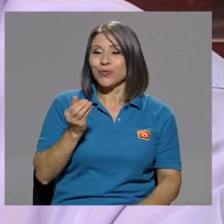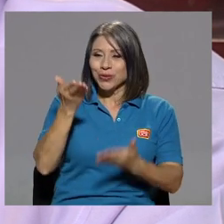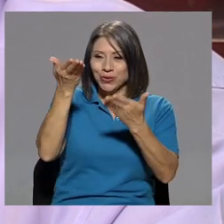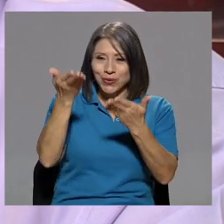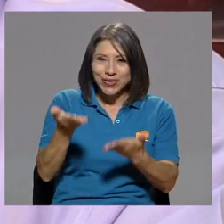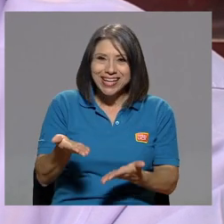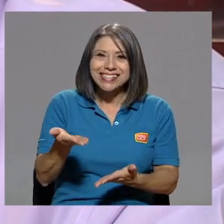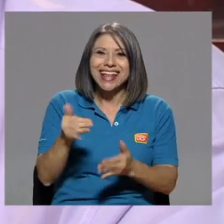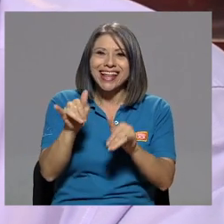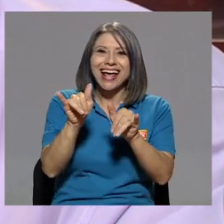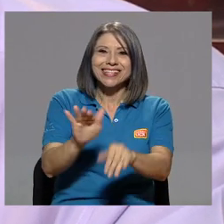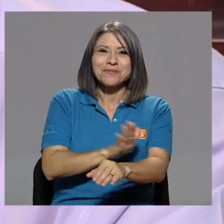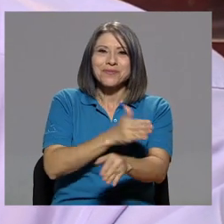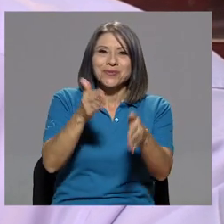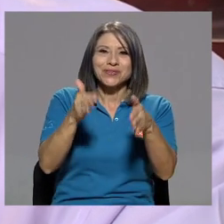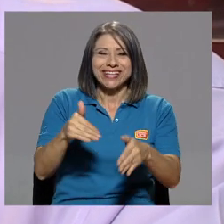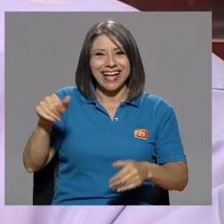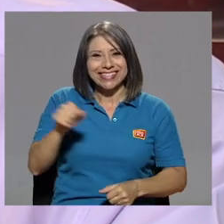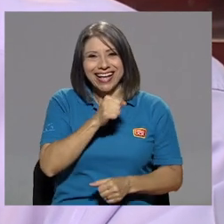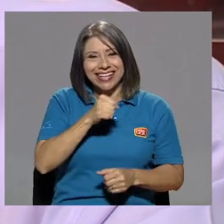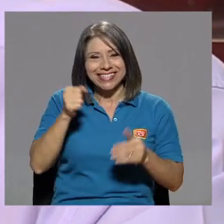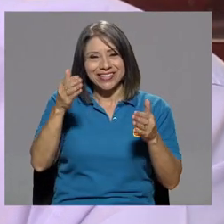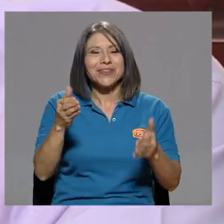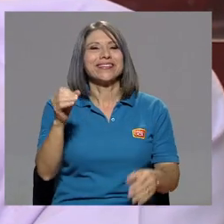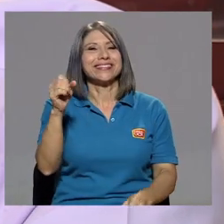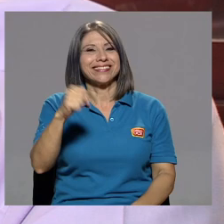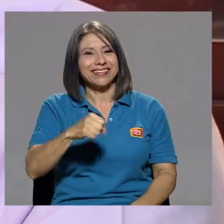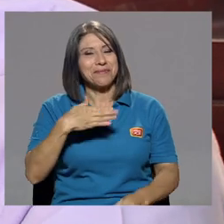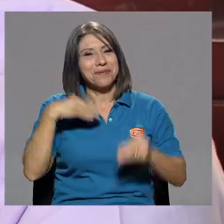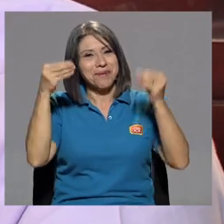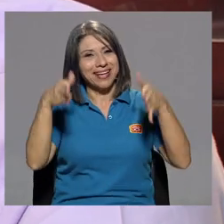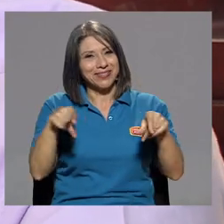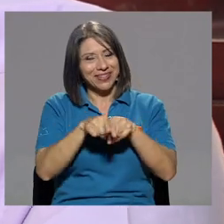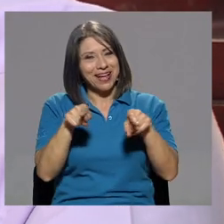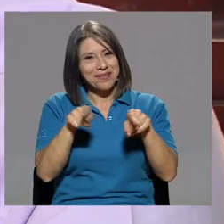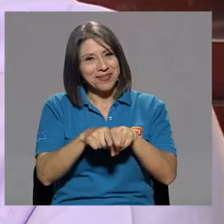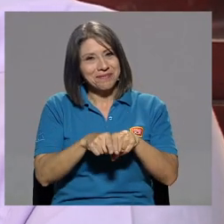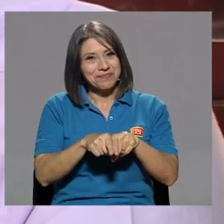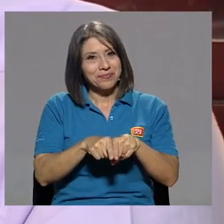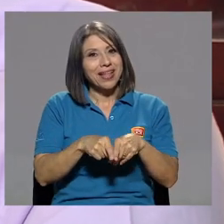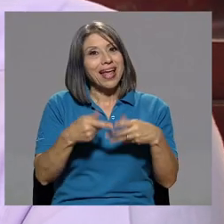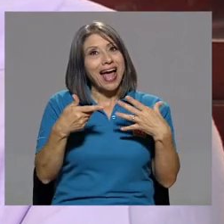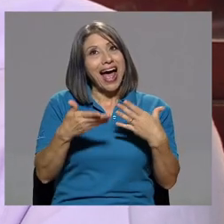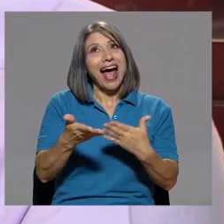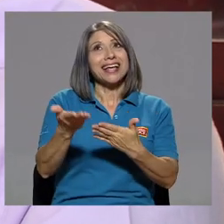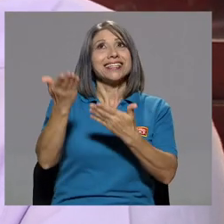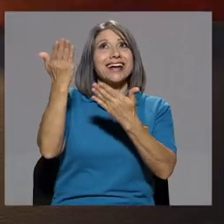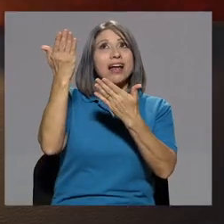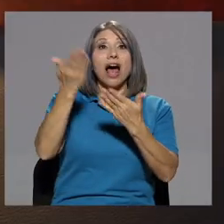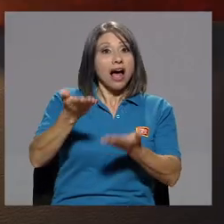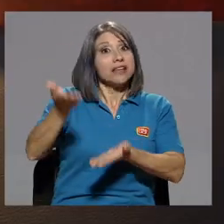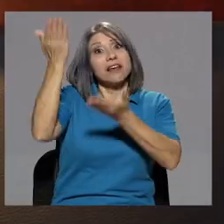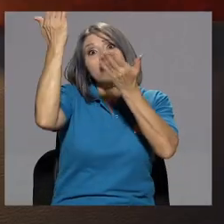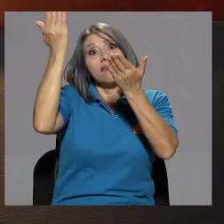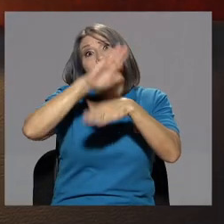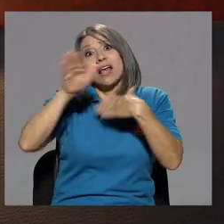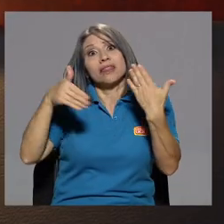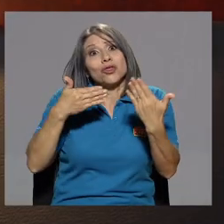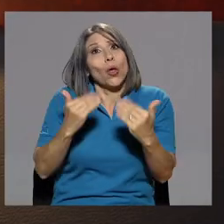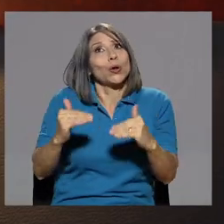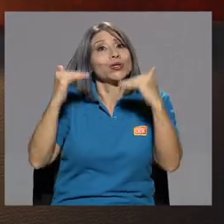doña Sandra es música, es canción. Es canción, mi maestro también allá. No, allá arriba están todos los grandes,